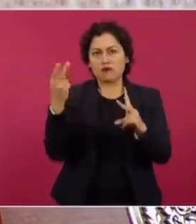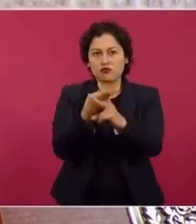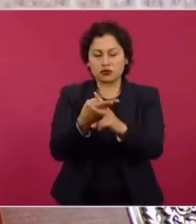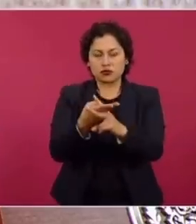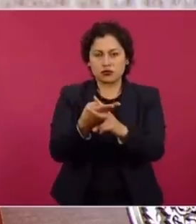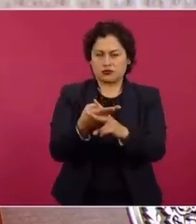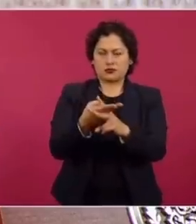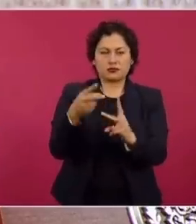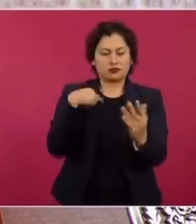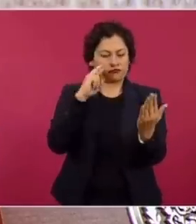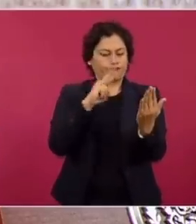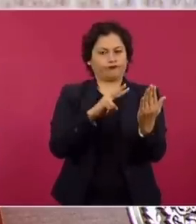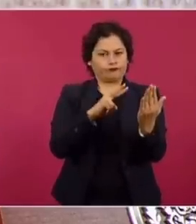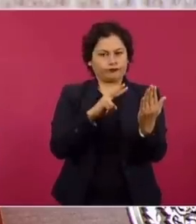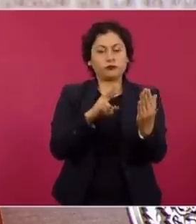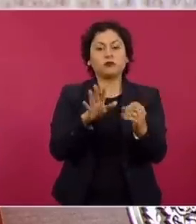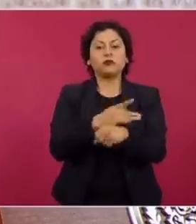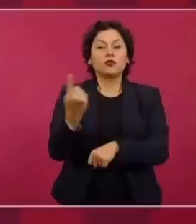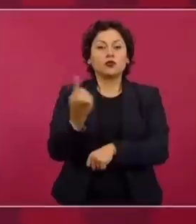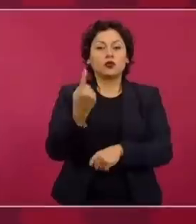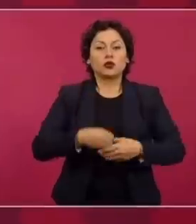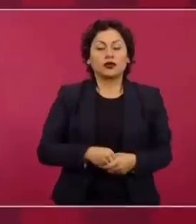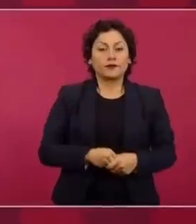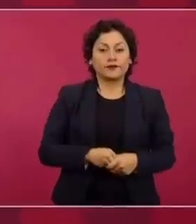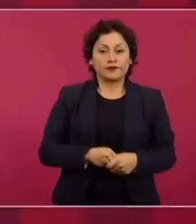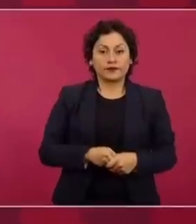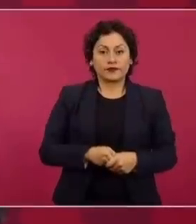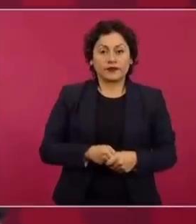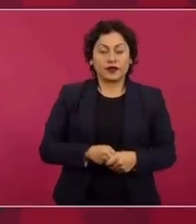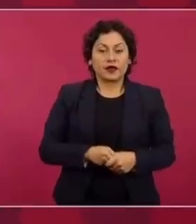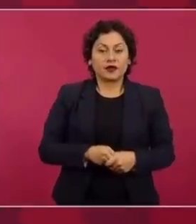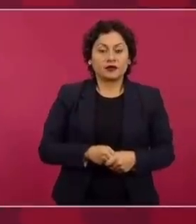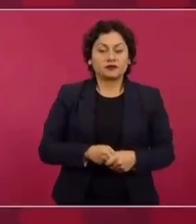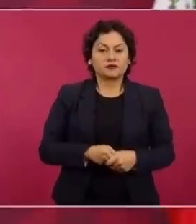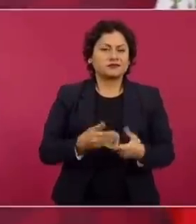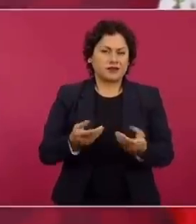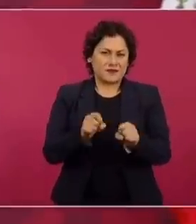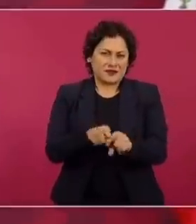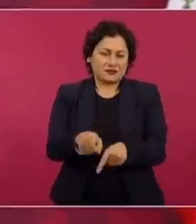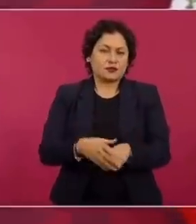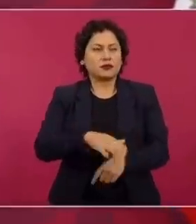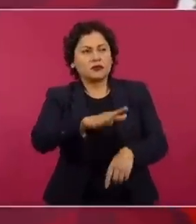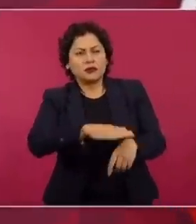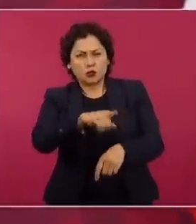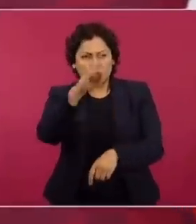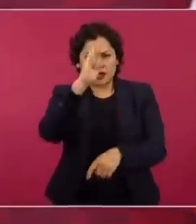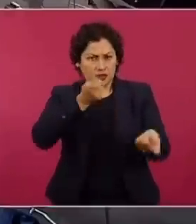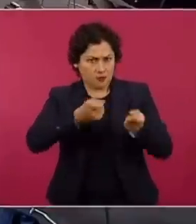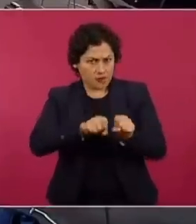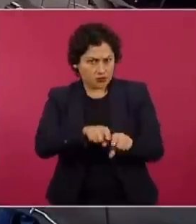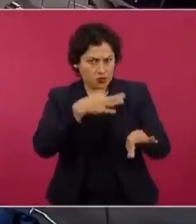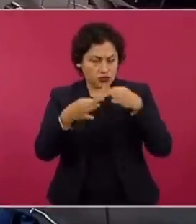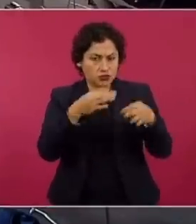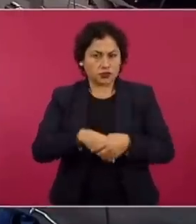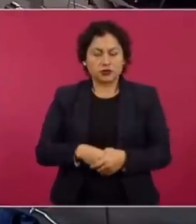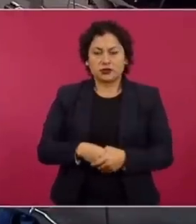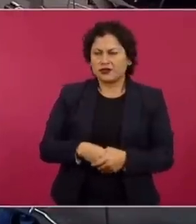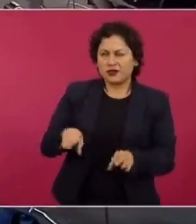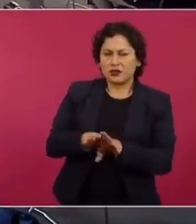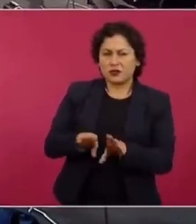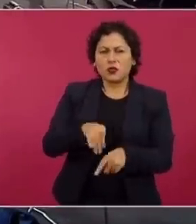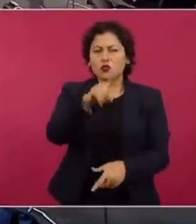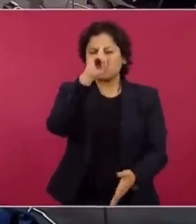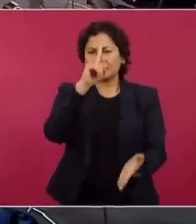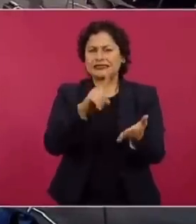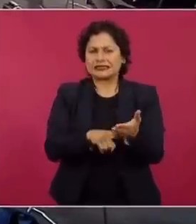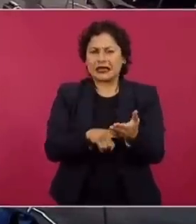esas noticias por lo mismo. ¿Cree que pueda tratarse de una manipulación del video, presidente? ¿De qué? ¿Cree que el video se esté mal